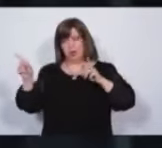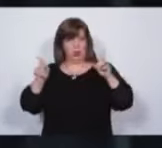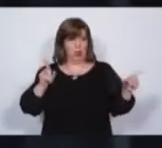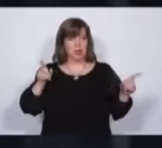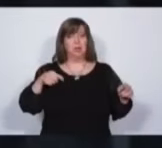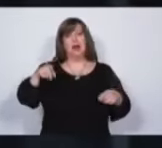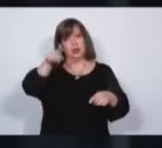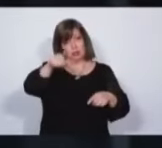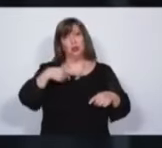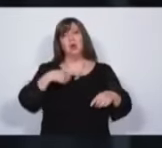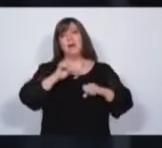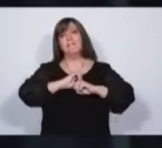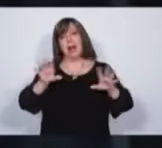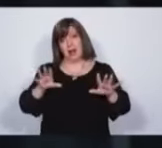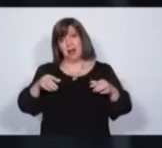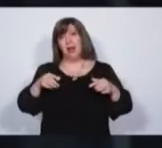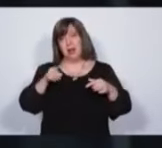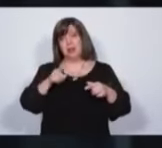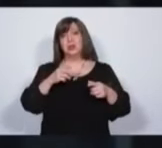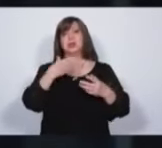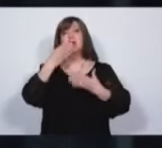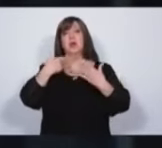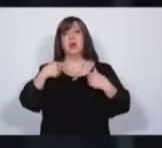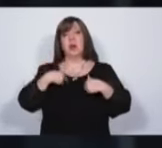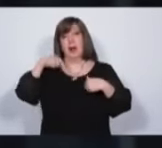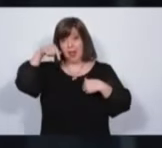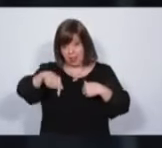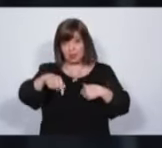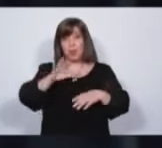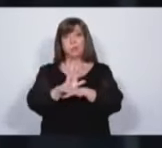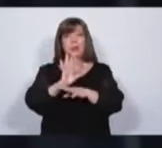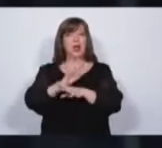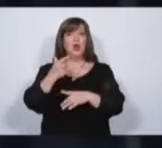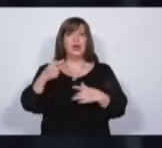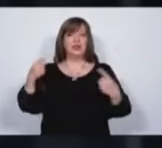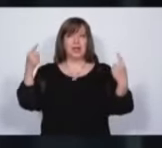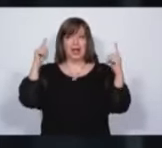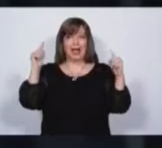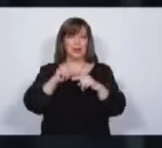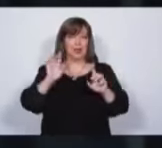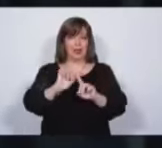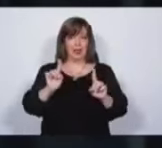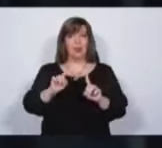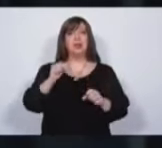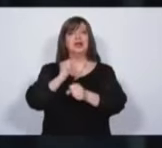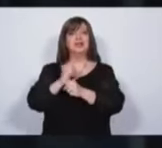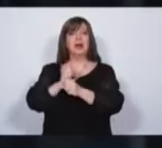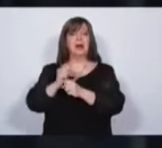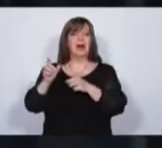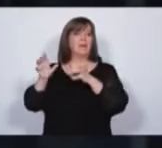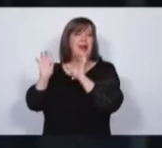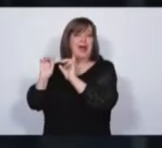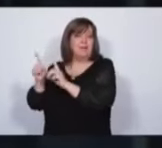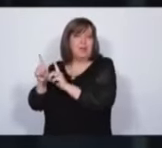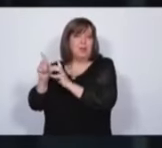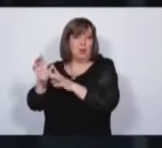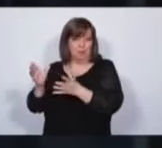estés pasándola mal. Esto es lo que tenemos que hablar. Esto no es casualidad. Es que trabajan para hacer eso.